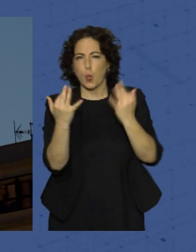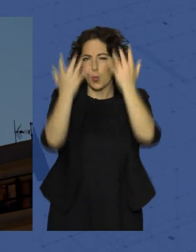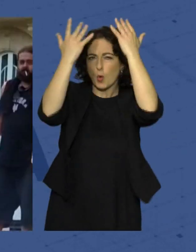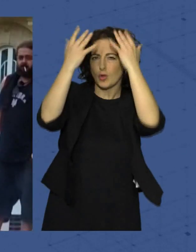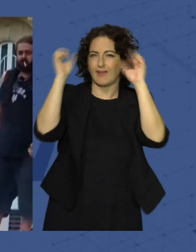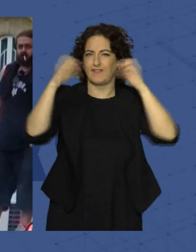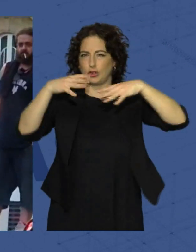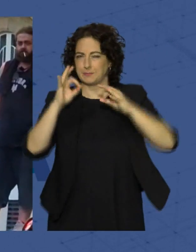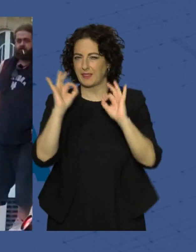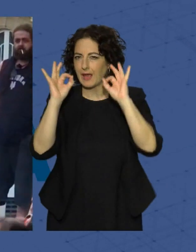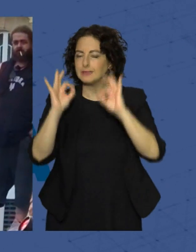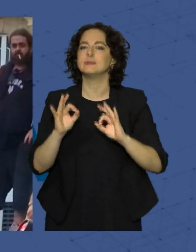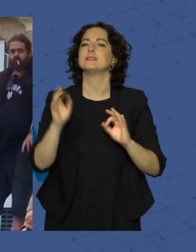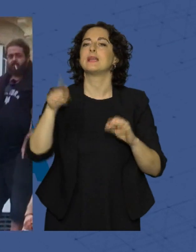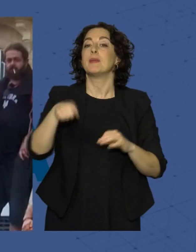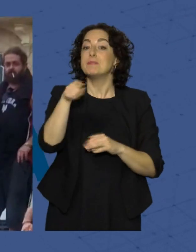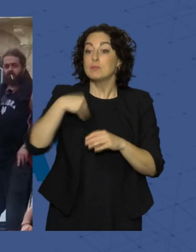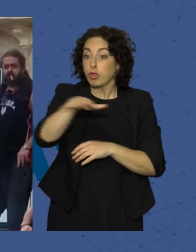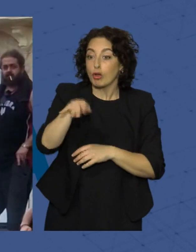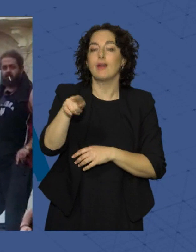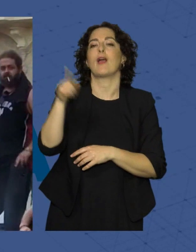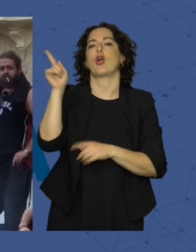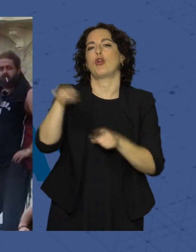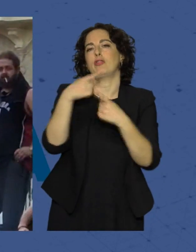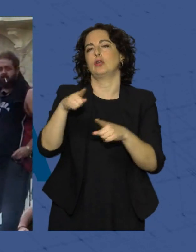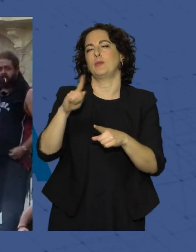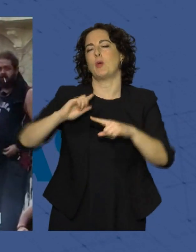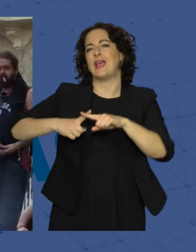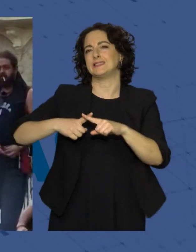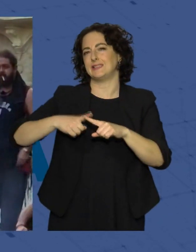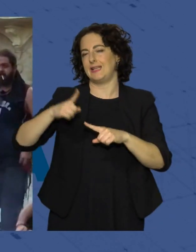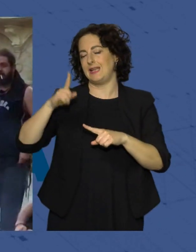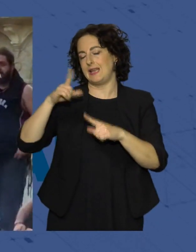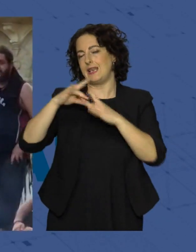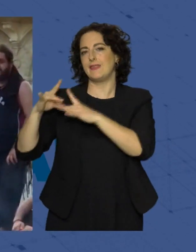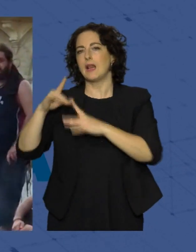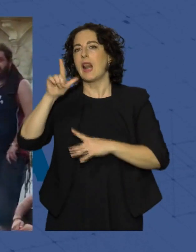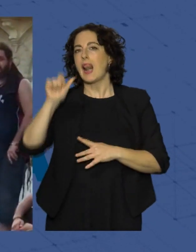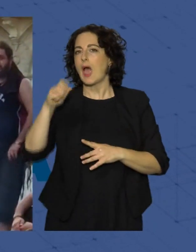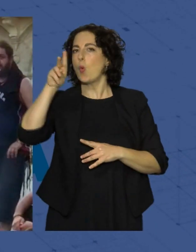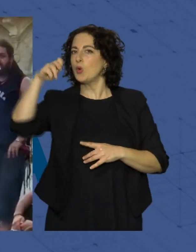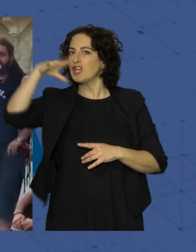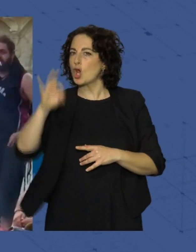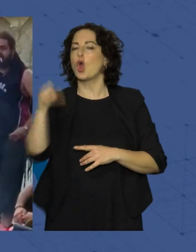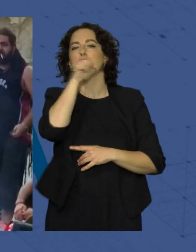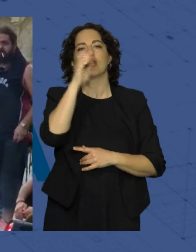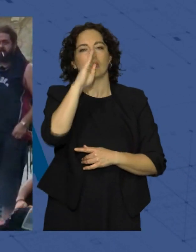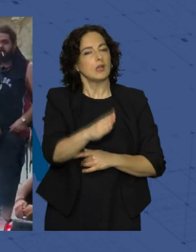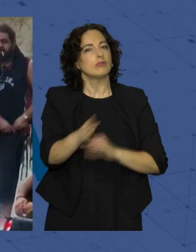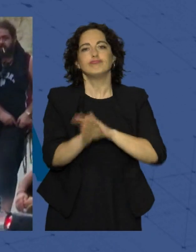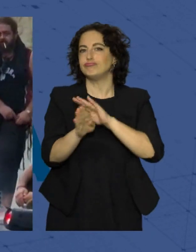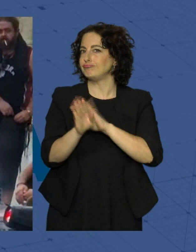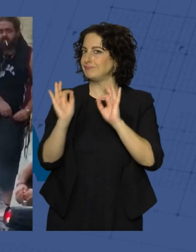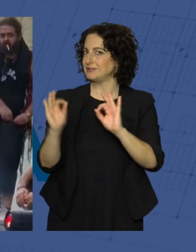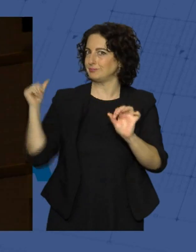especiales. En ese mismo enclave, Rafa Sánchez, ex líder de la Unión, delitó a los asistentes con su concierto en directo, demostrando que mantiene intacto